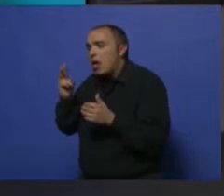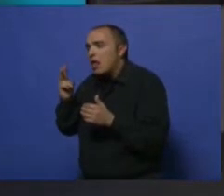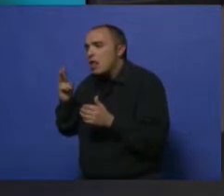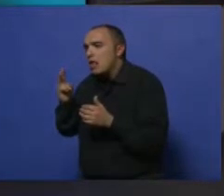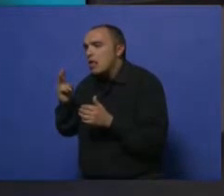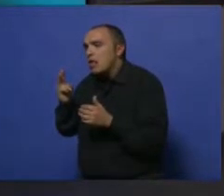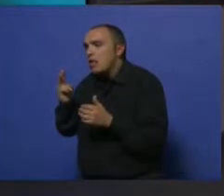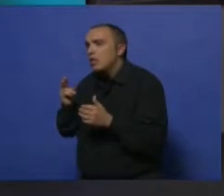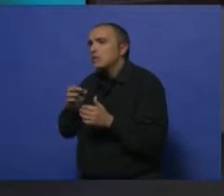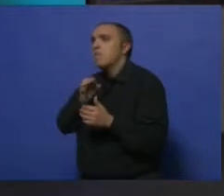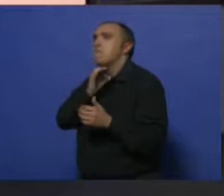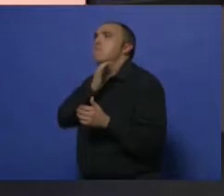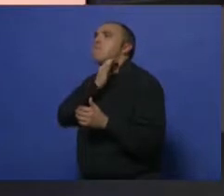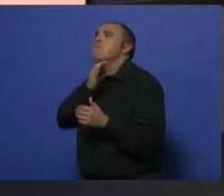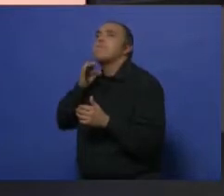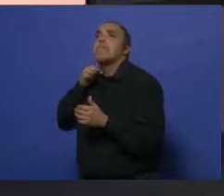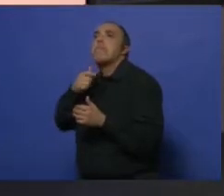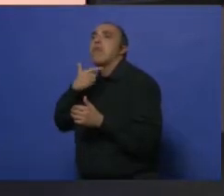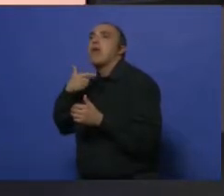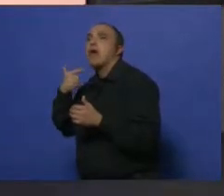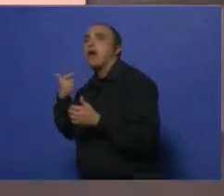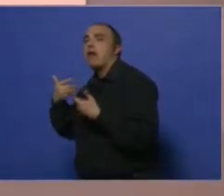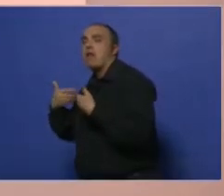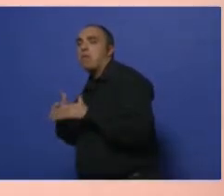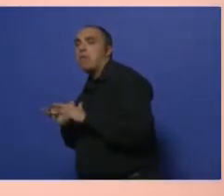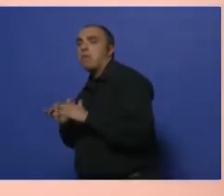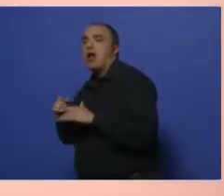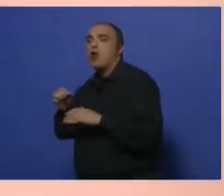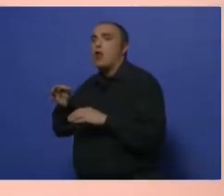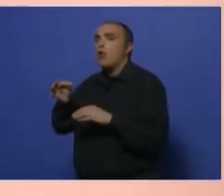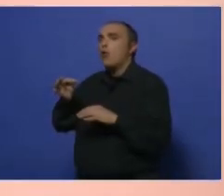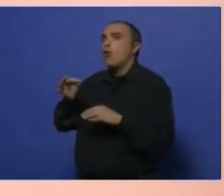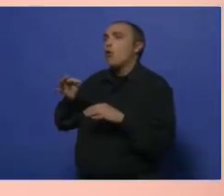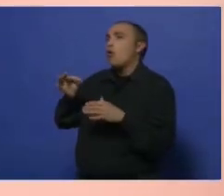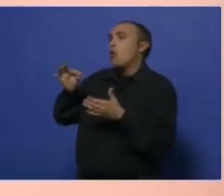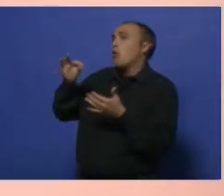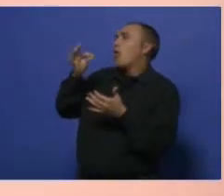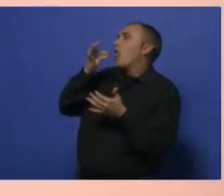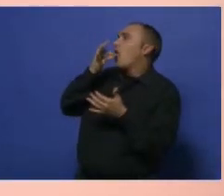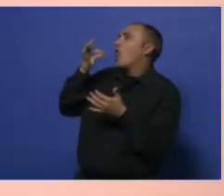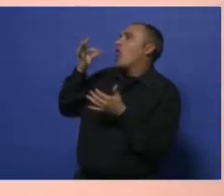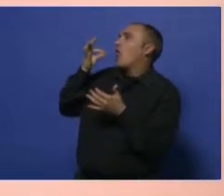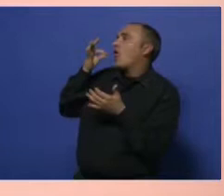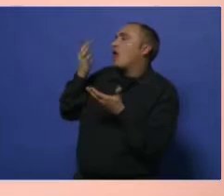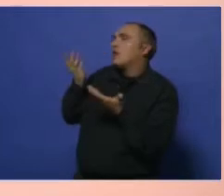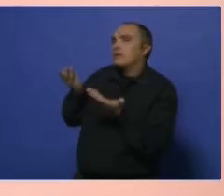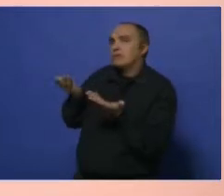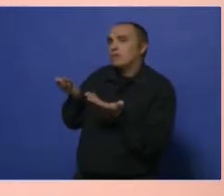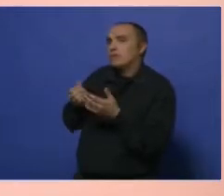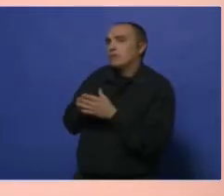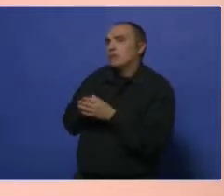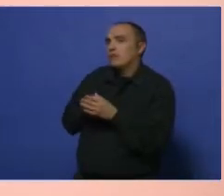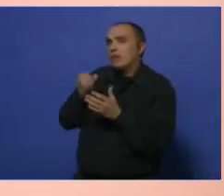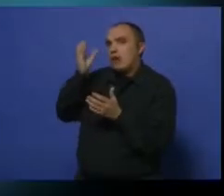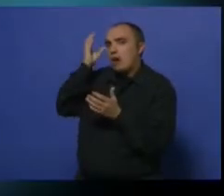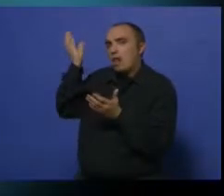para saber si está presente la bacteria? Habitualmente es una infección que uno la diagnostica, como vos dijiste, fiebre y